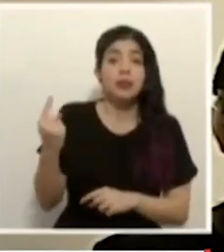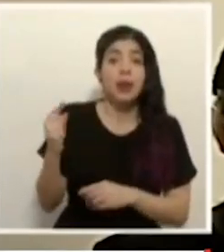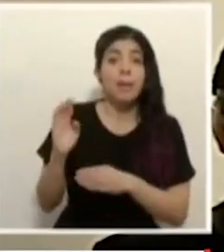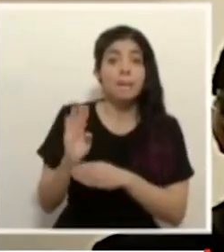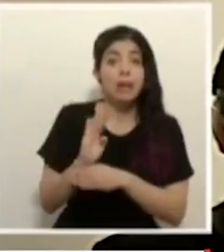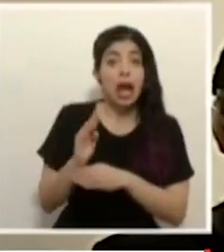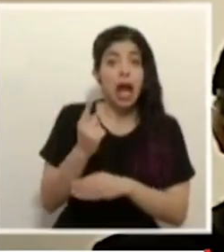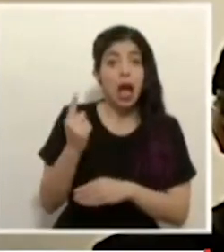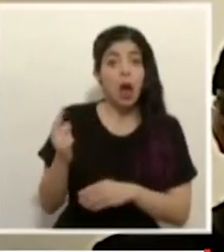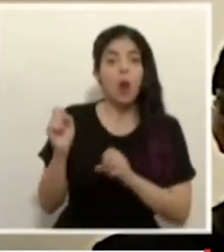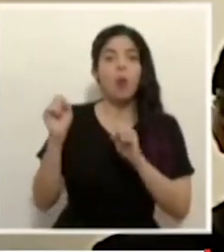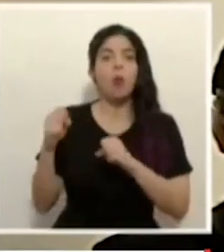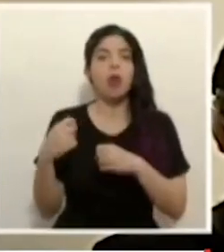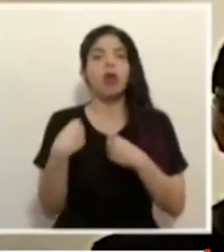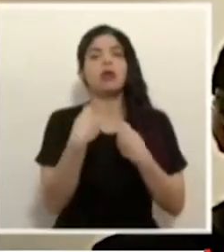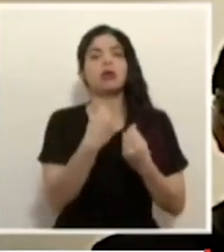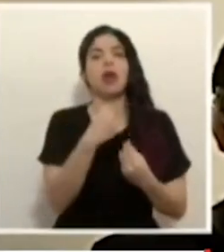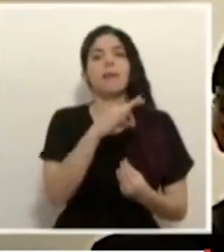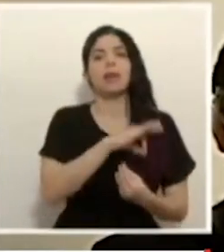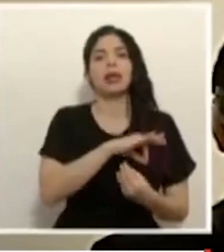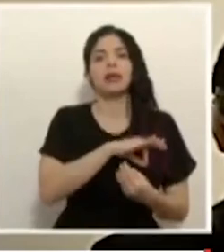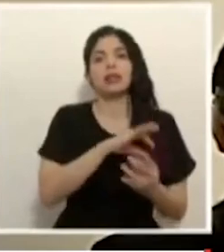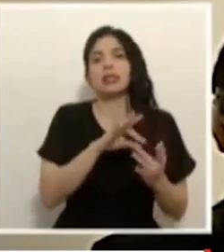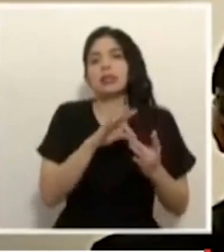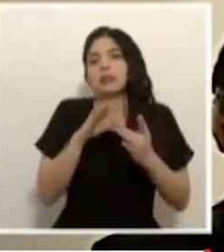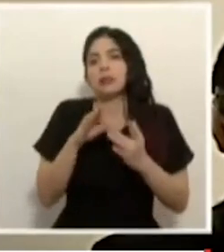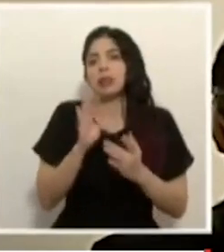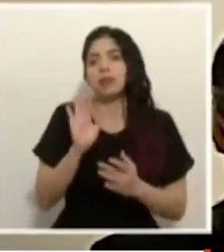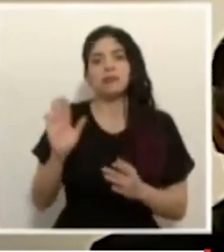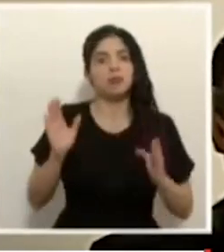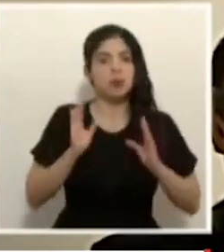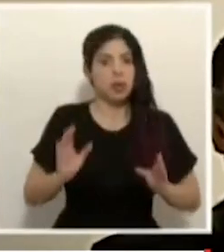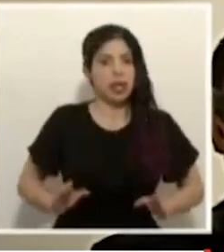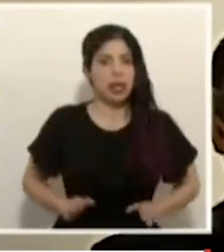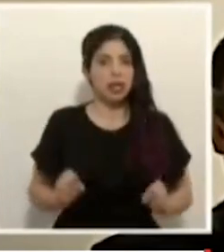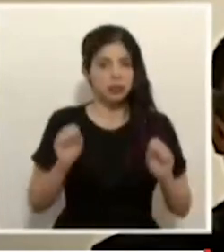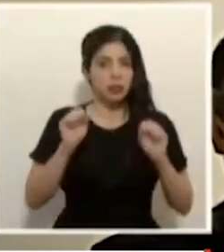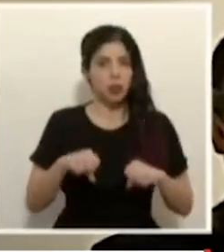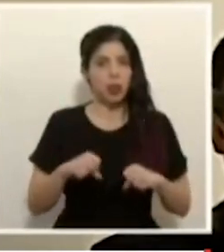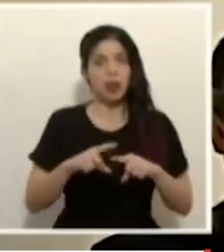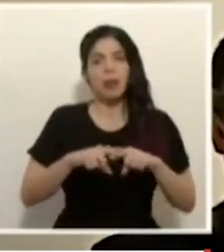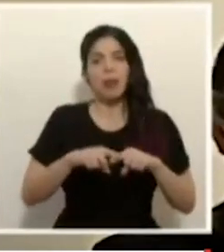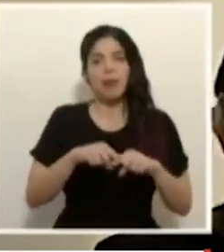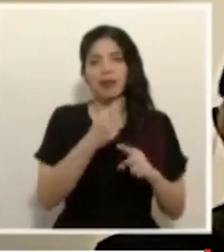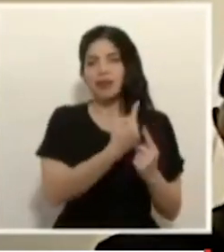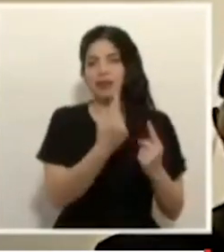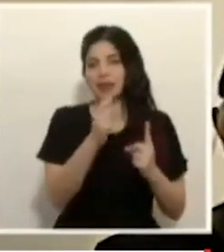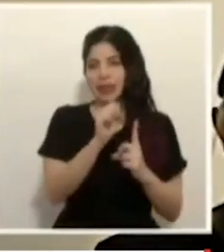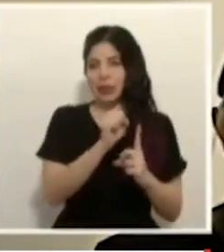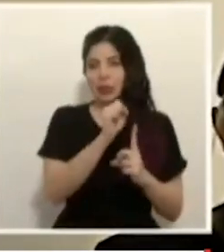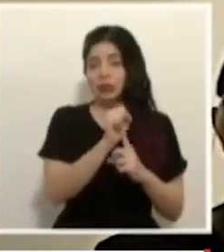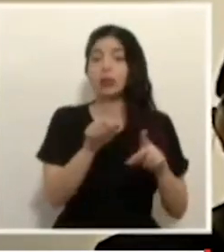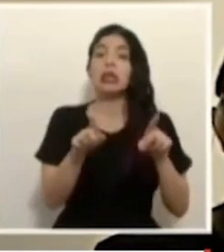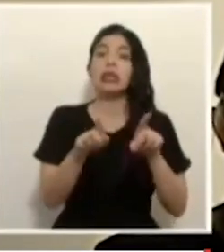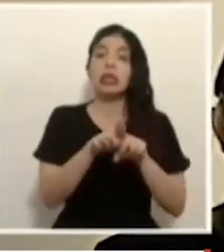otorgar beneficios específicos para sus clientes según sea el caso y también apoyará la campaña